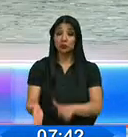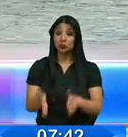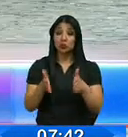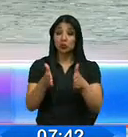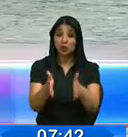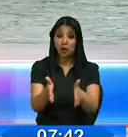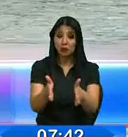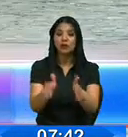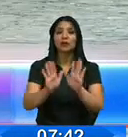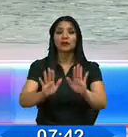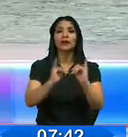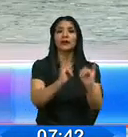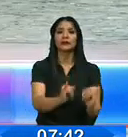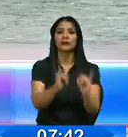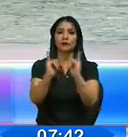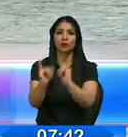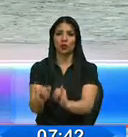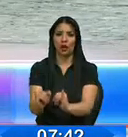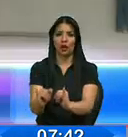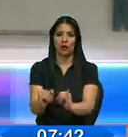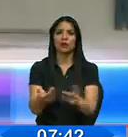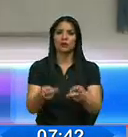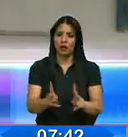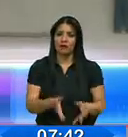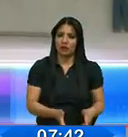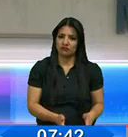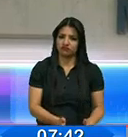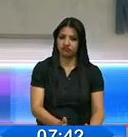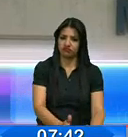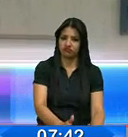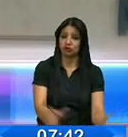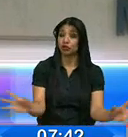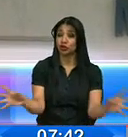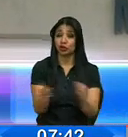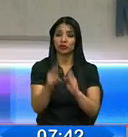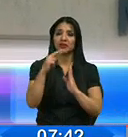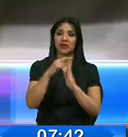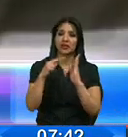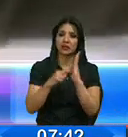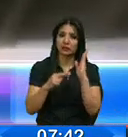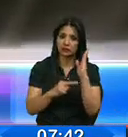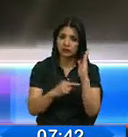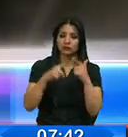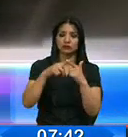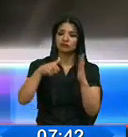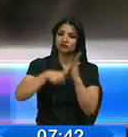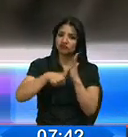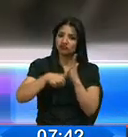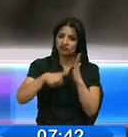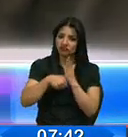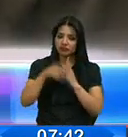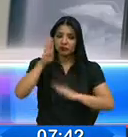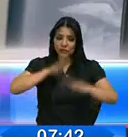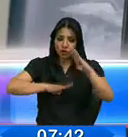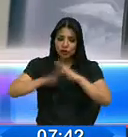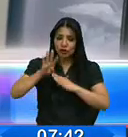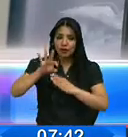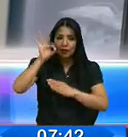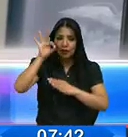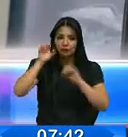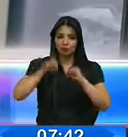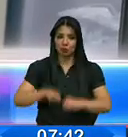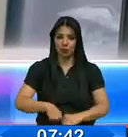bóvedas individuales, así como en tierra. De todos se llevan registros, huellas necro-dactilares y muestras biológicas. Se hace un